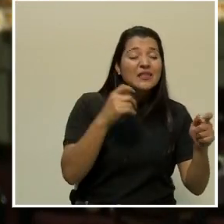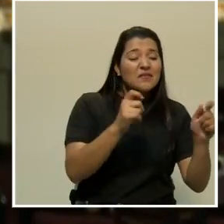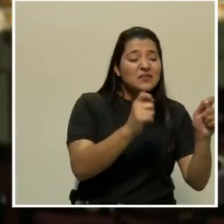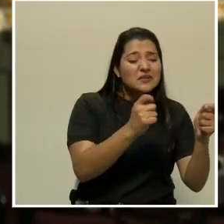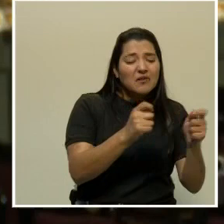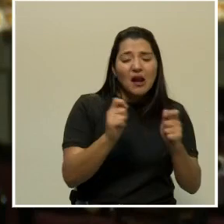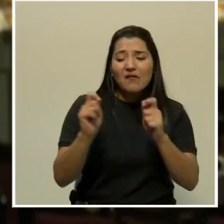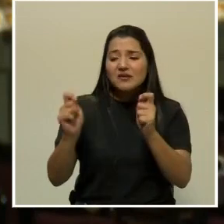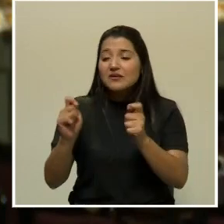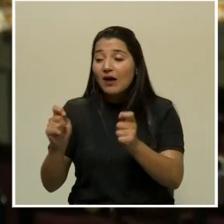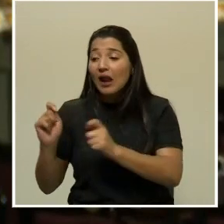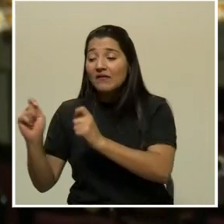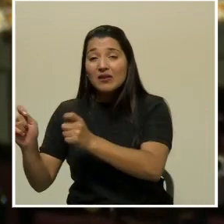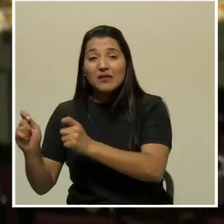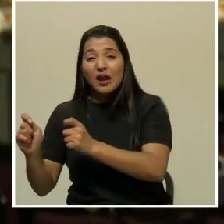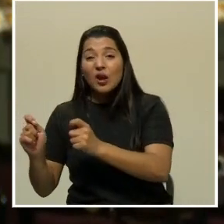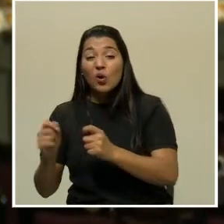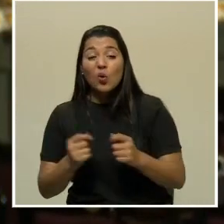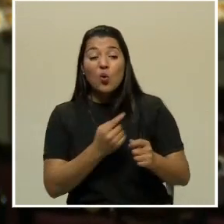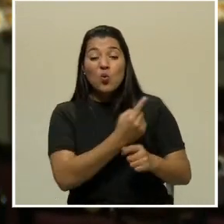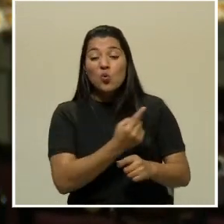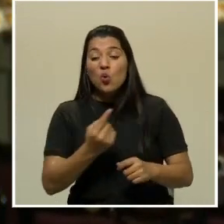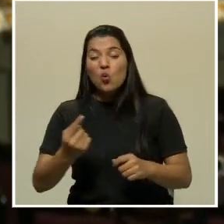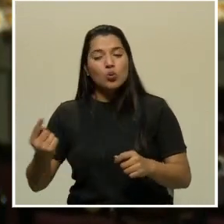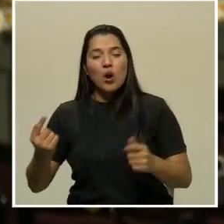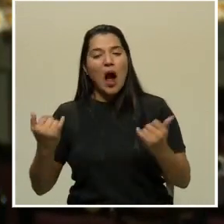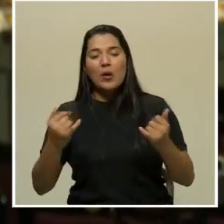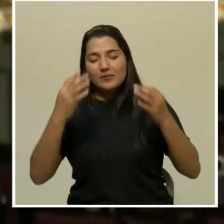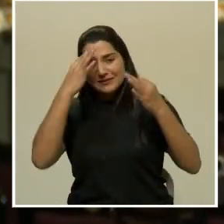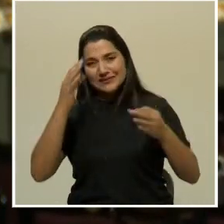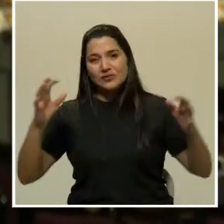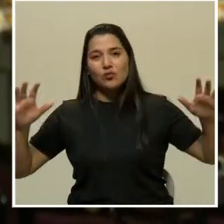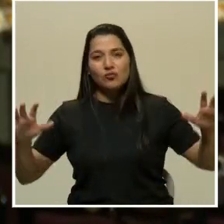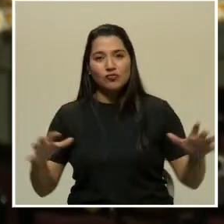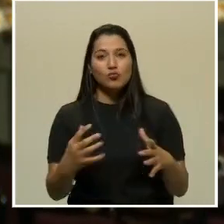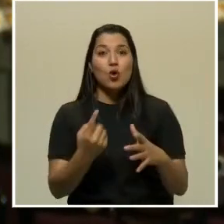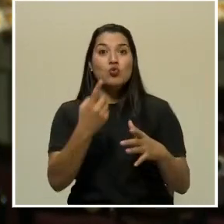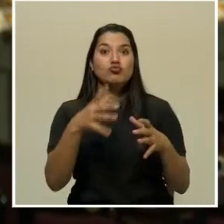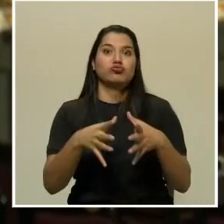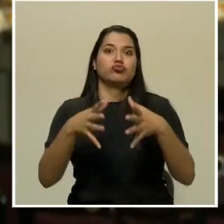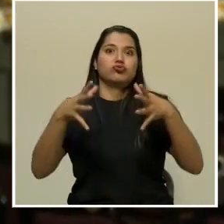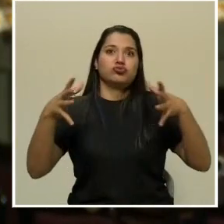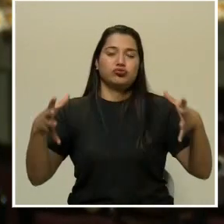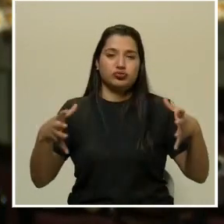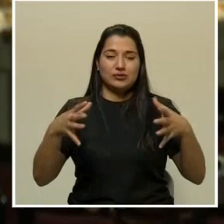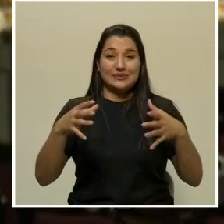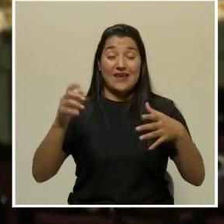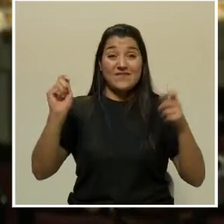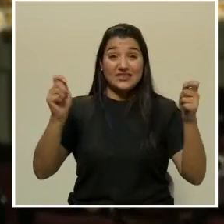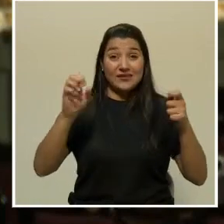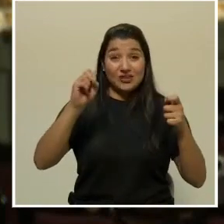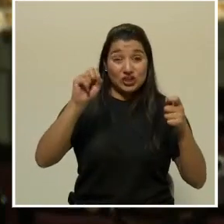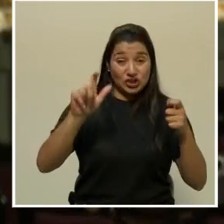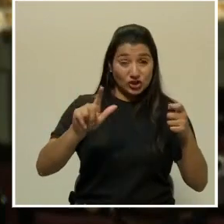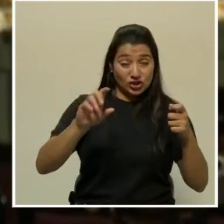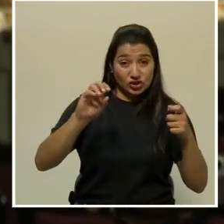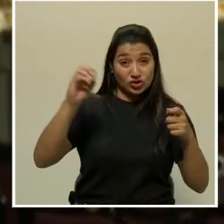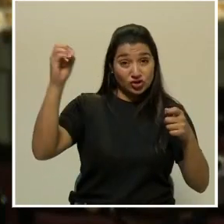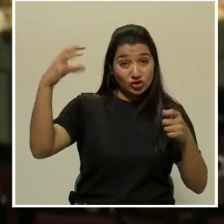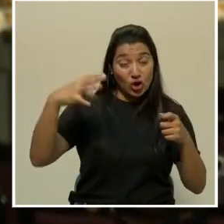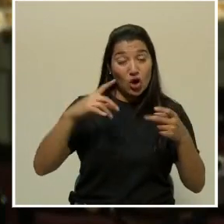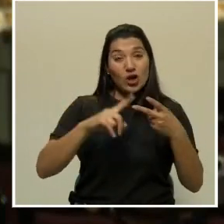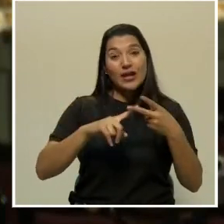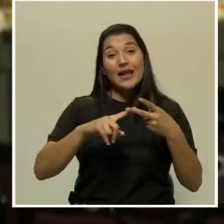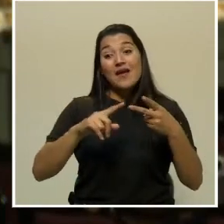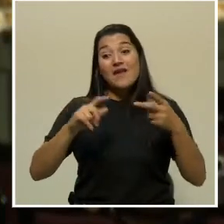es el festival de solos, el festival en escena y el festival a